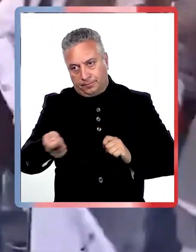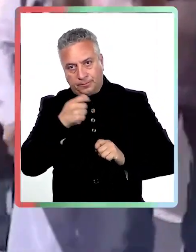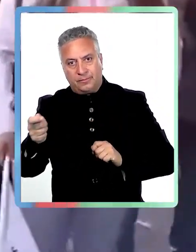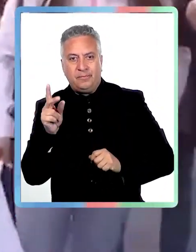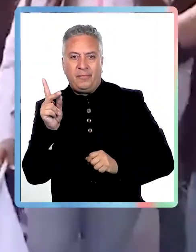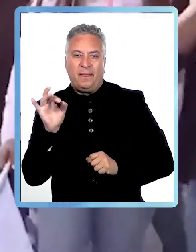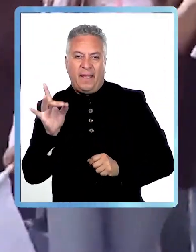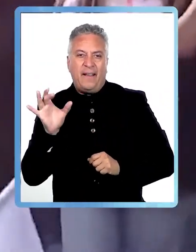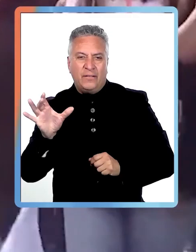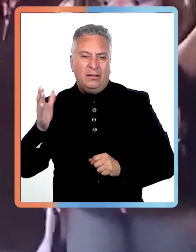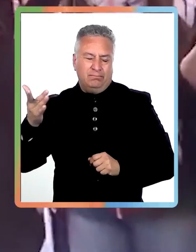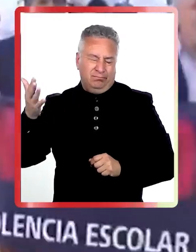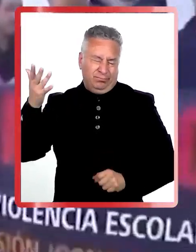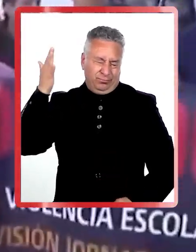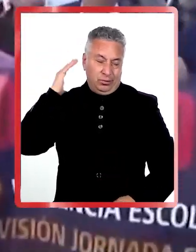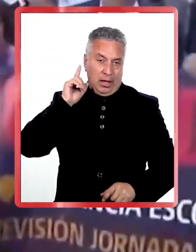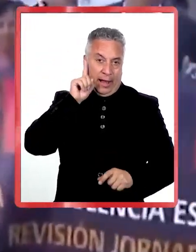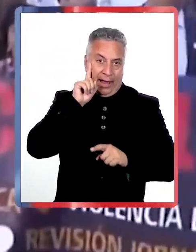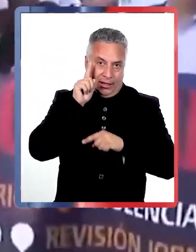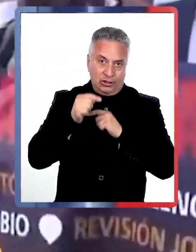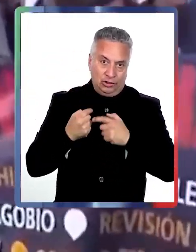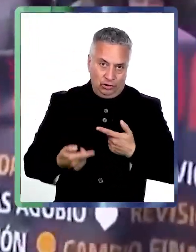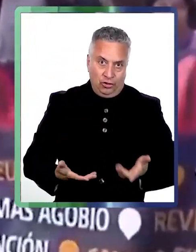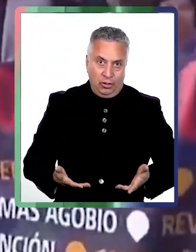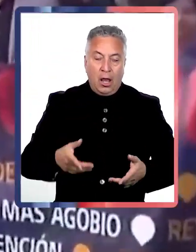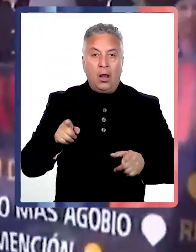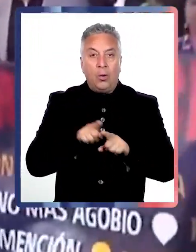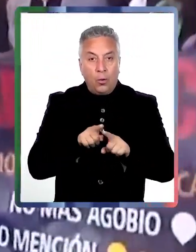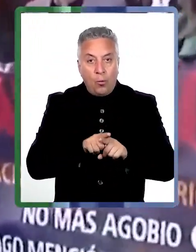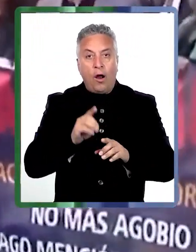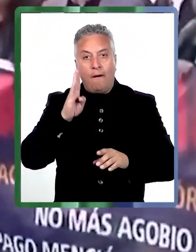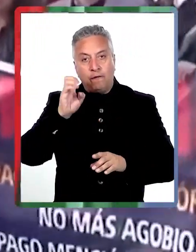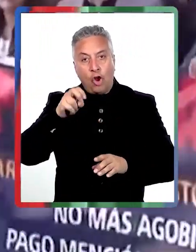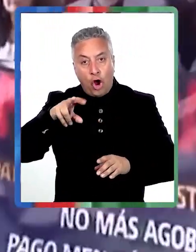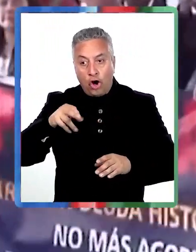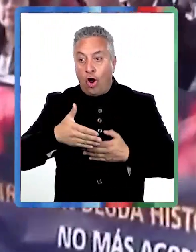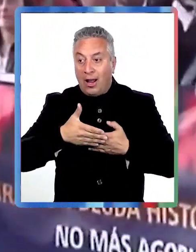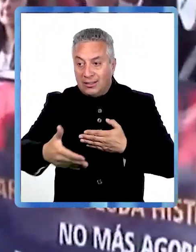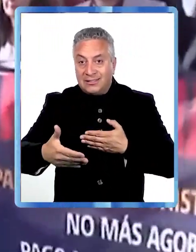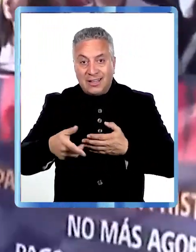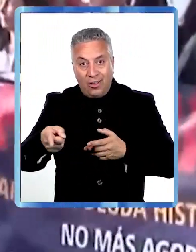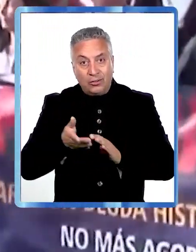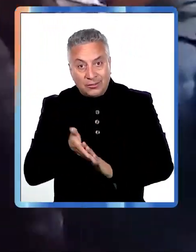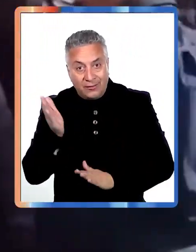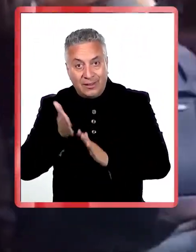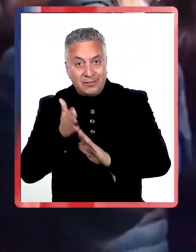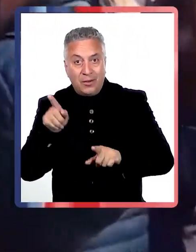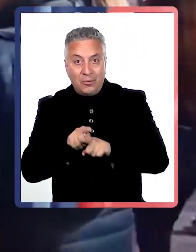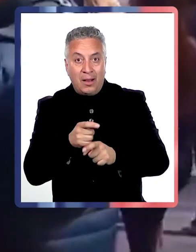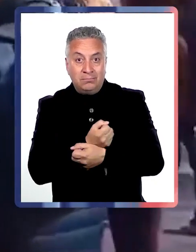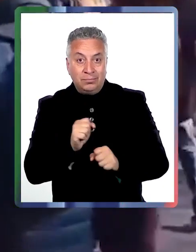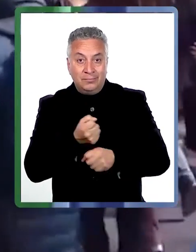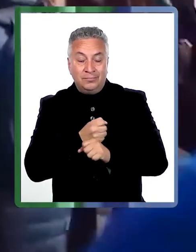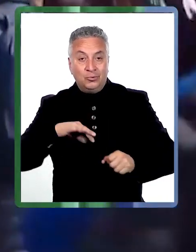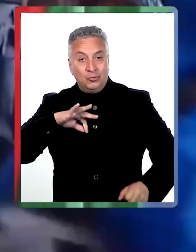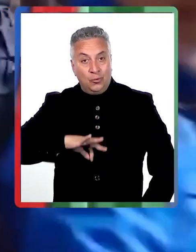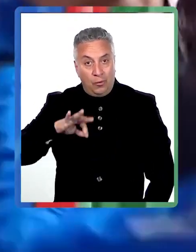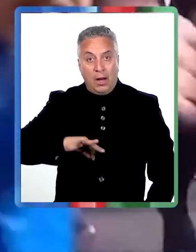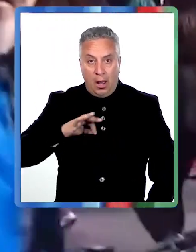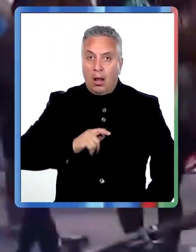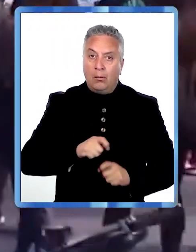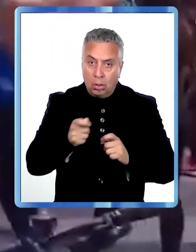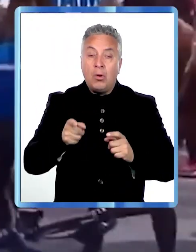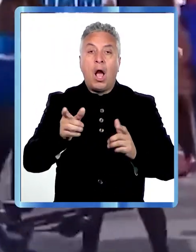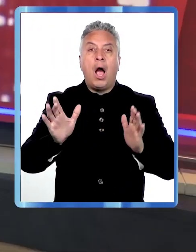Además está el compromiso de pagar los bonos de incentivo al retiro que estén atrasados, medidas que en parte ayudaron a poder declinar el